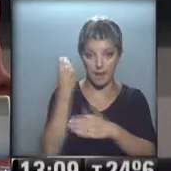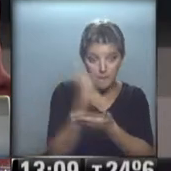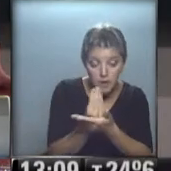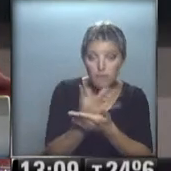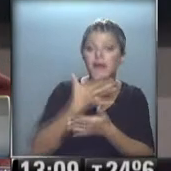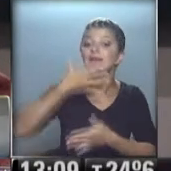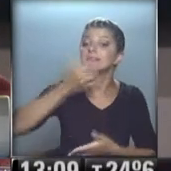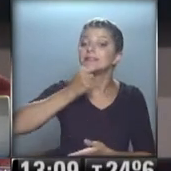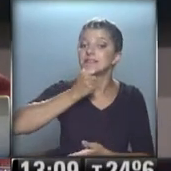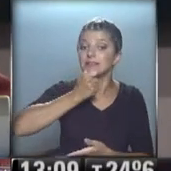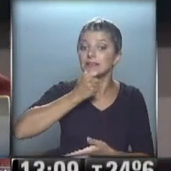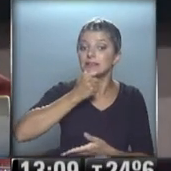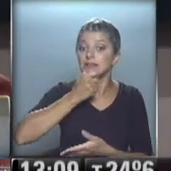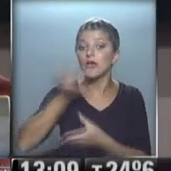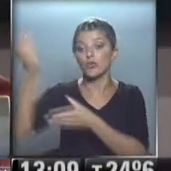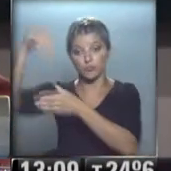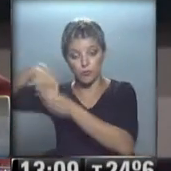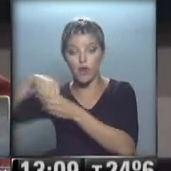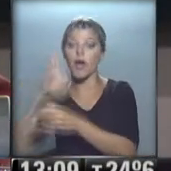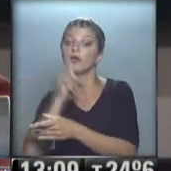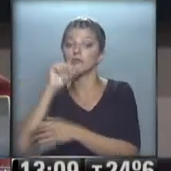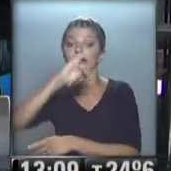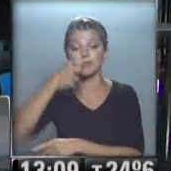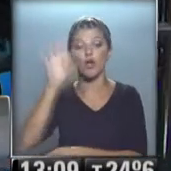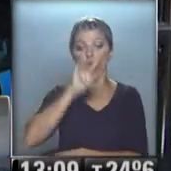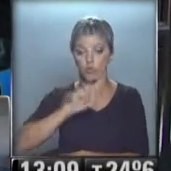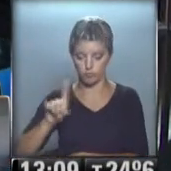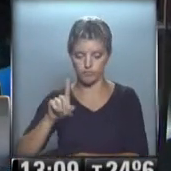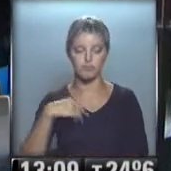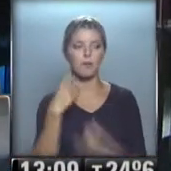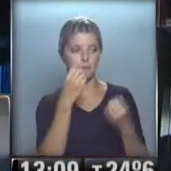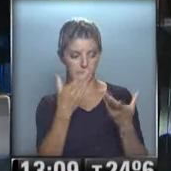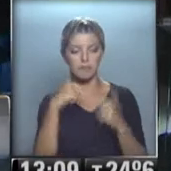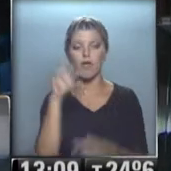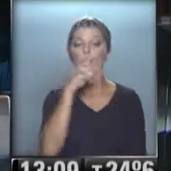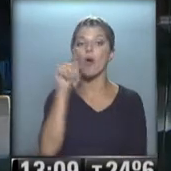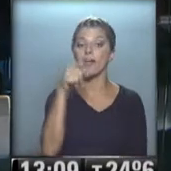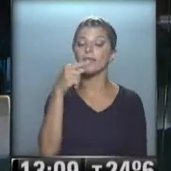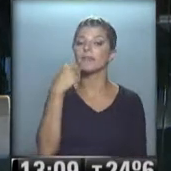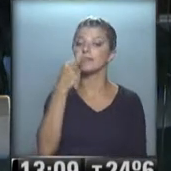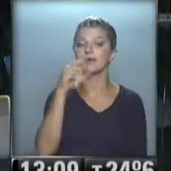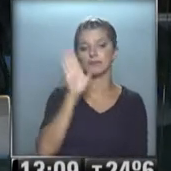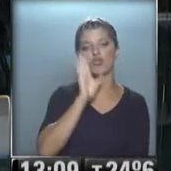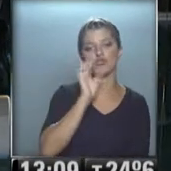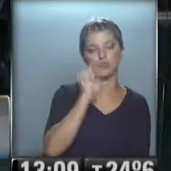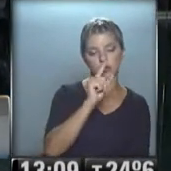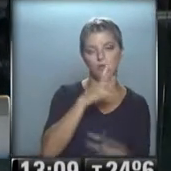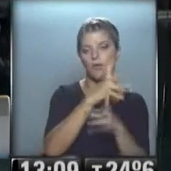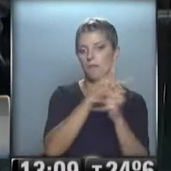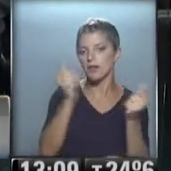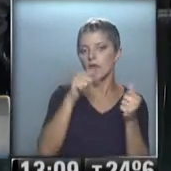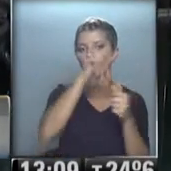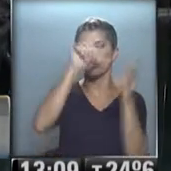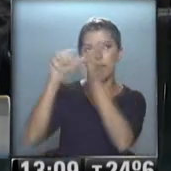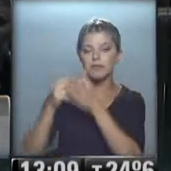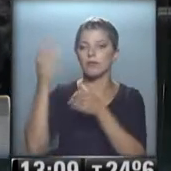a pasar a formar parte de Rusia bien Cristina de Villa Ballester dice que los problemas se terminarían si Estados Unidos dejase de meterse en los problemas